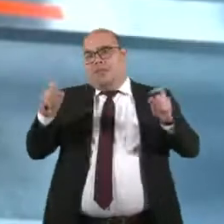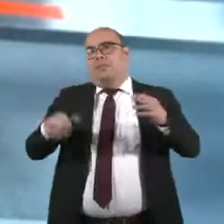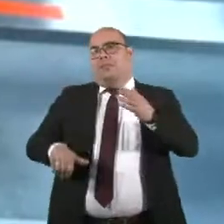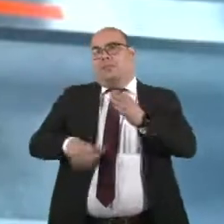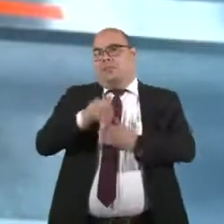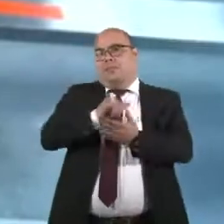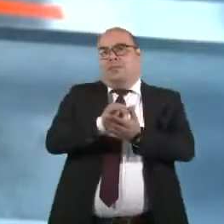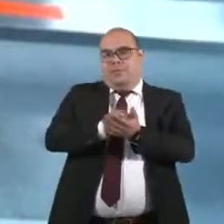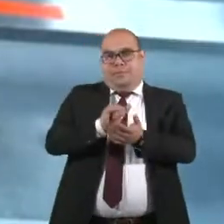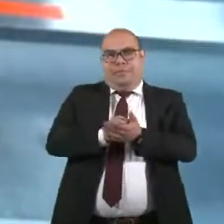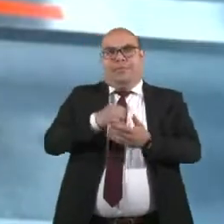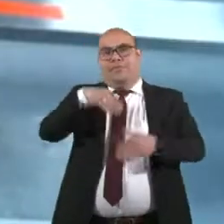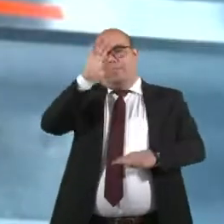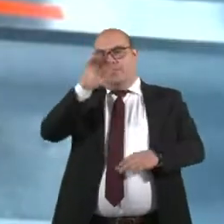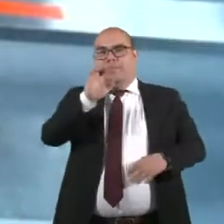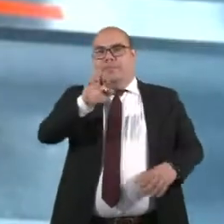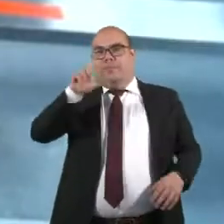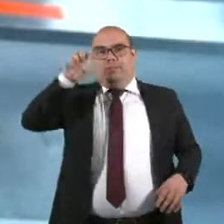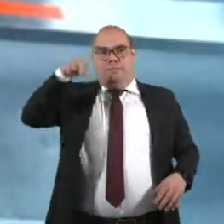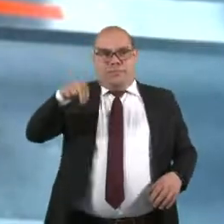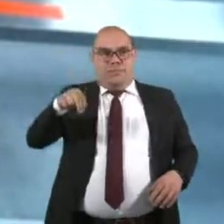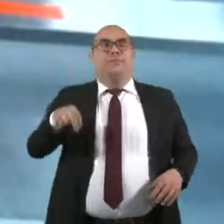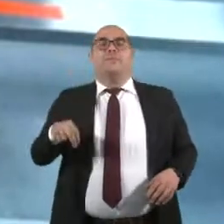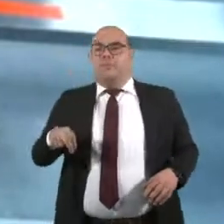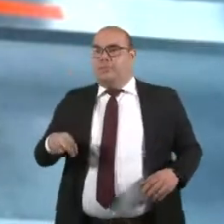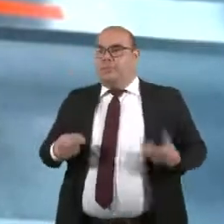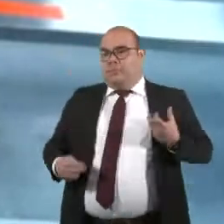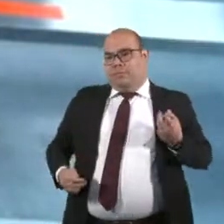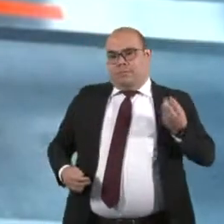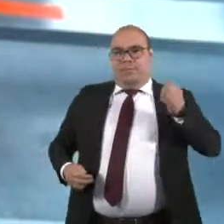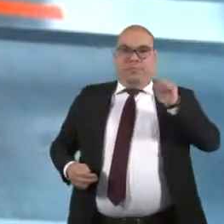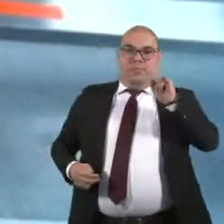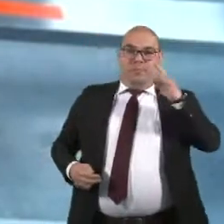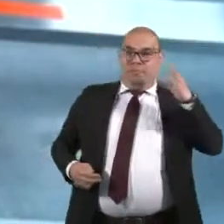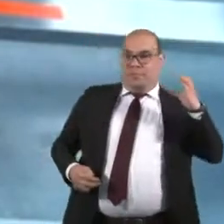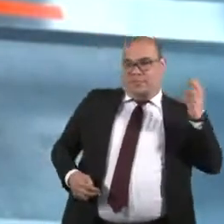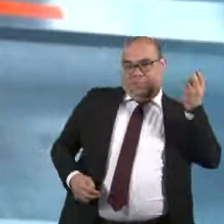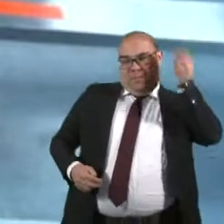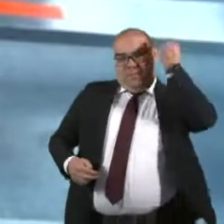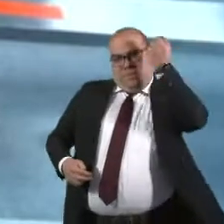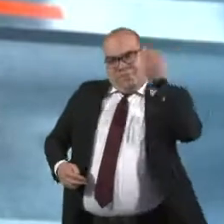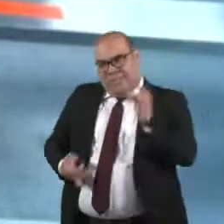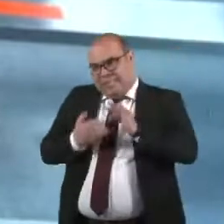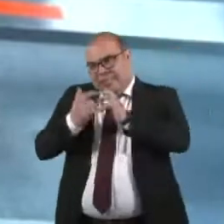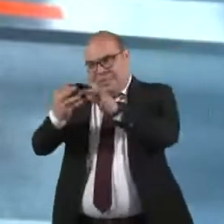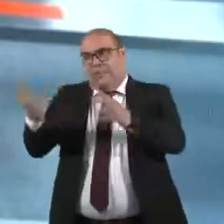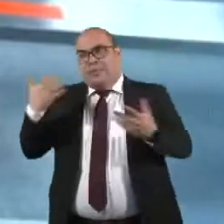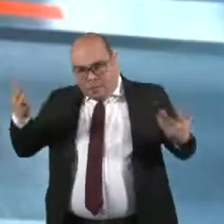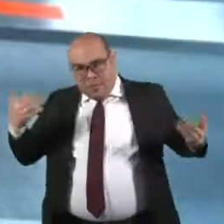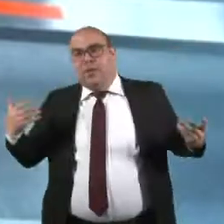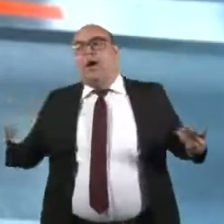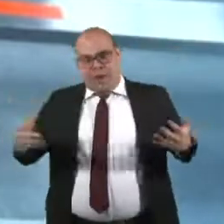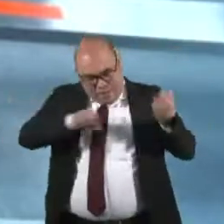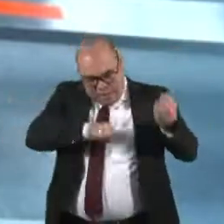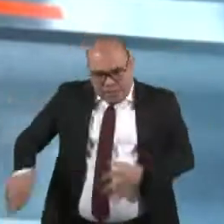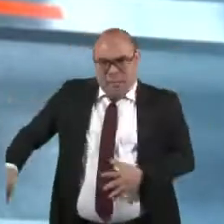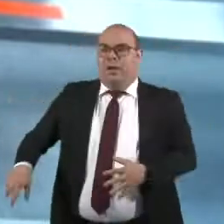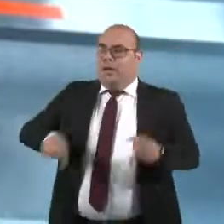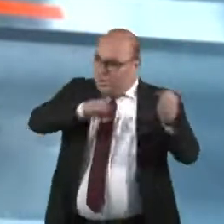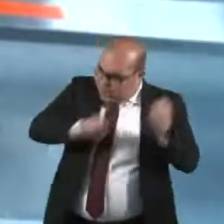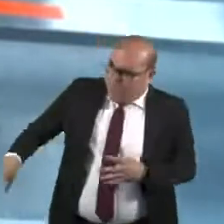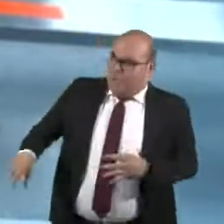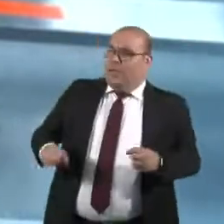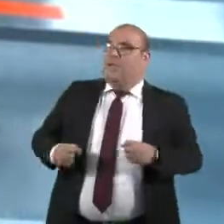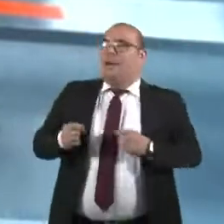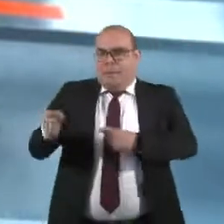especialmente con el ELN. Ingresamos allá para presionar al ELN a que entrara un proceso de desmovilización como lo habíamos